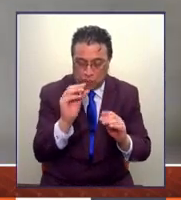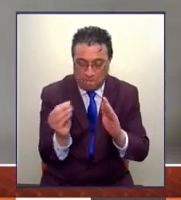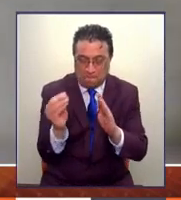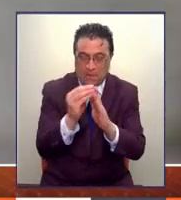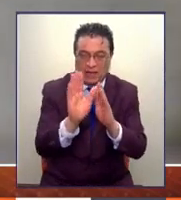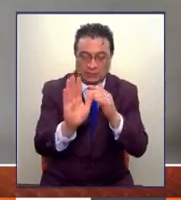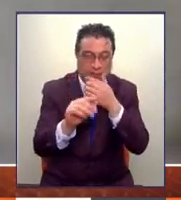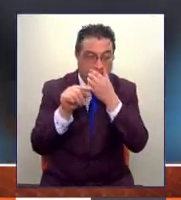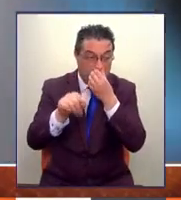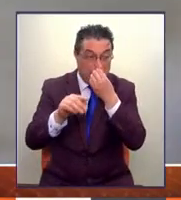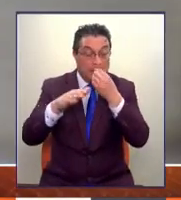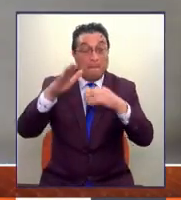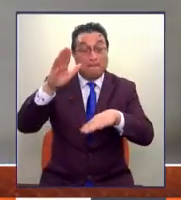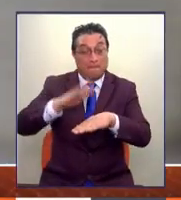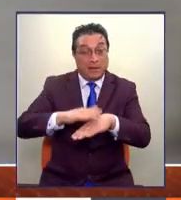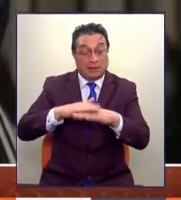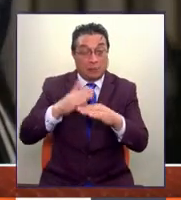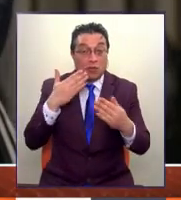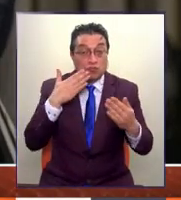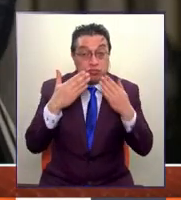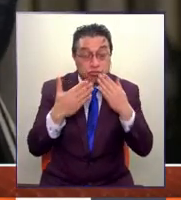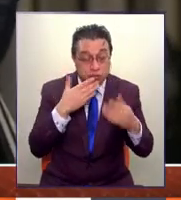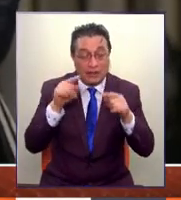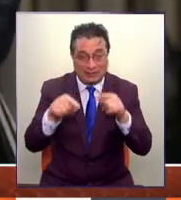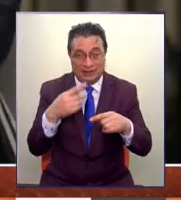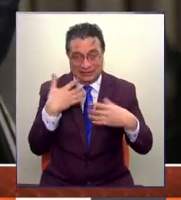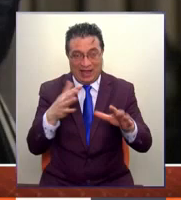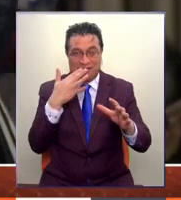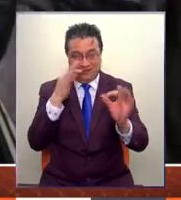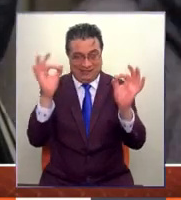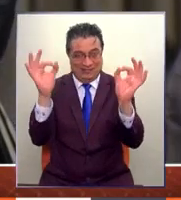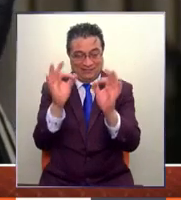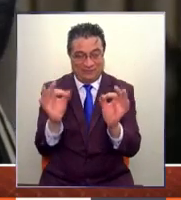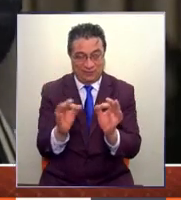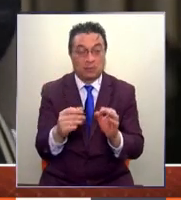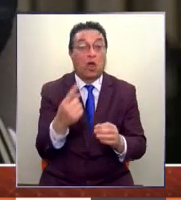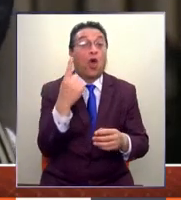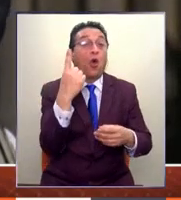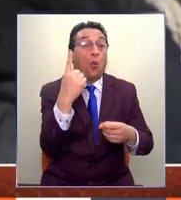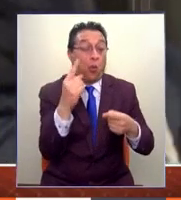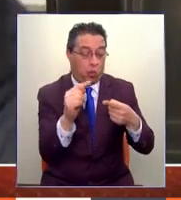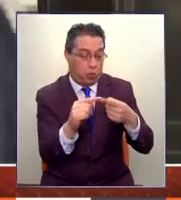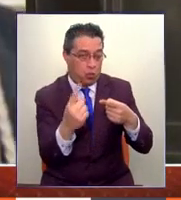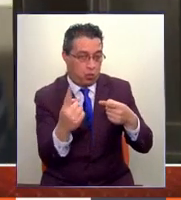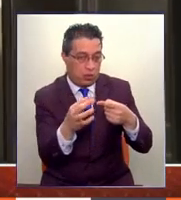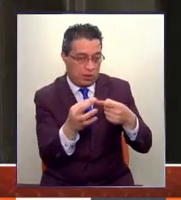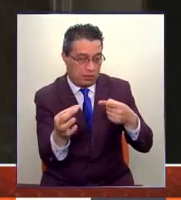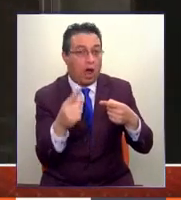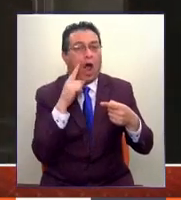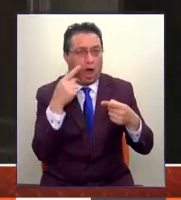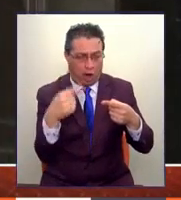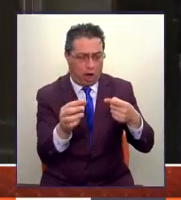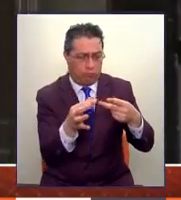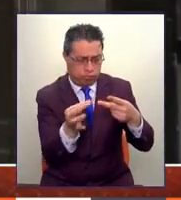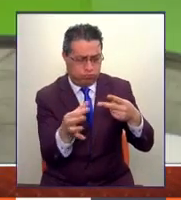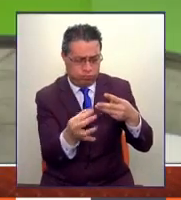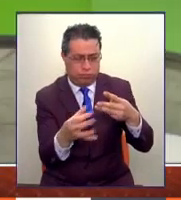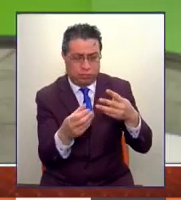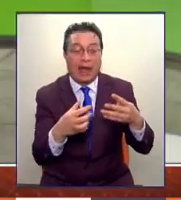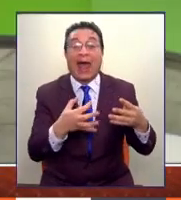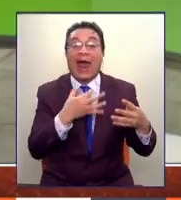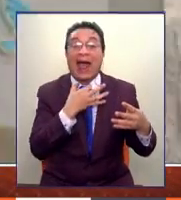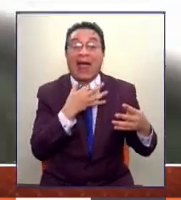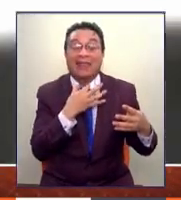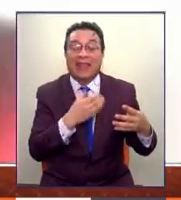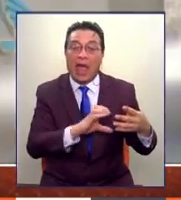Acá está el préstamo solidario, los términos que yo le acabo de describir, pero esto es una de las varias medidas. Hemos hecho un esfuerzo también de dar una garantía estatal